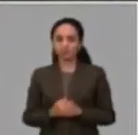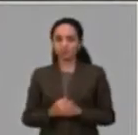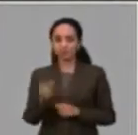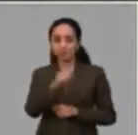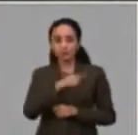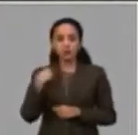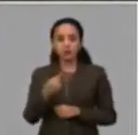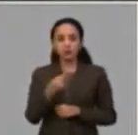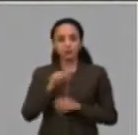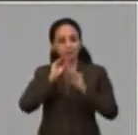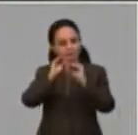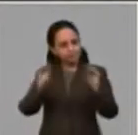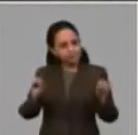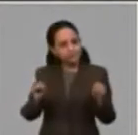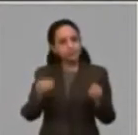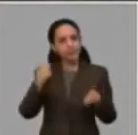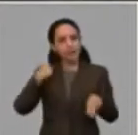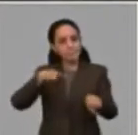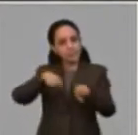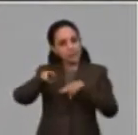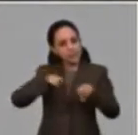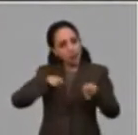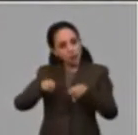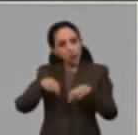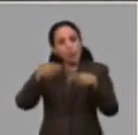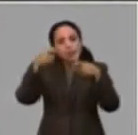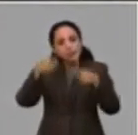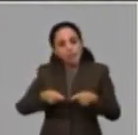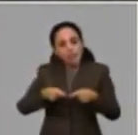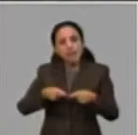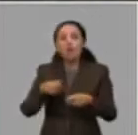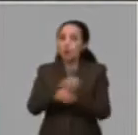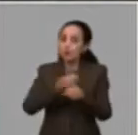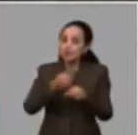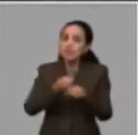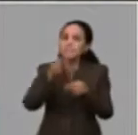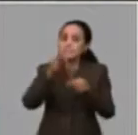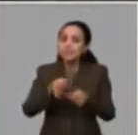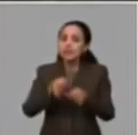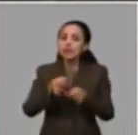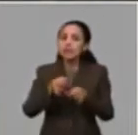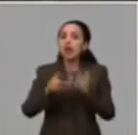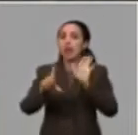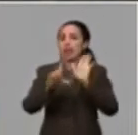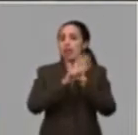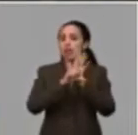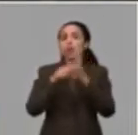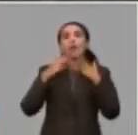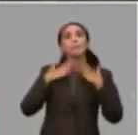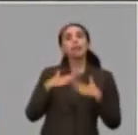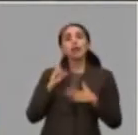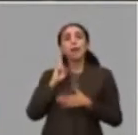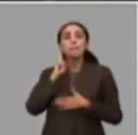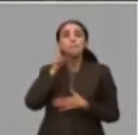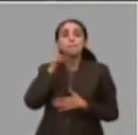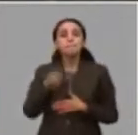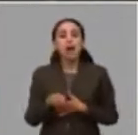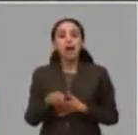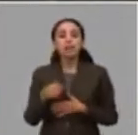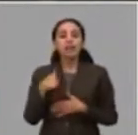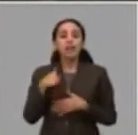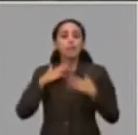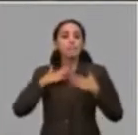Ahora, nosotros estamos haciendo un llamado a las administraciones a usar esta facultad que le da la ley. No esperar por indicaciones. No esperar